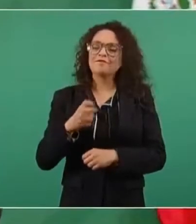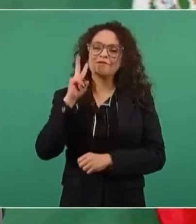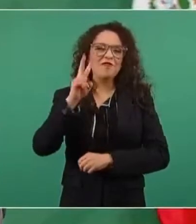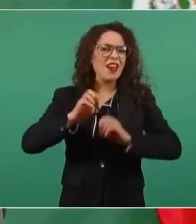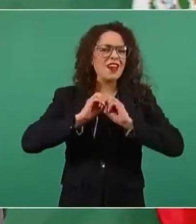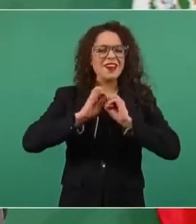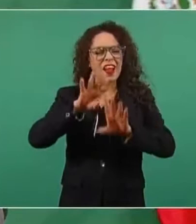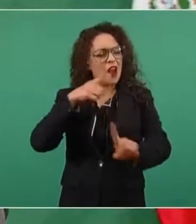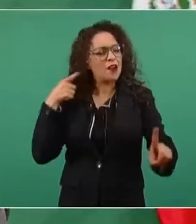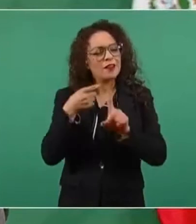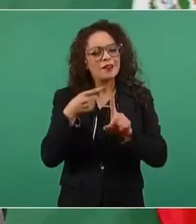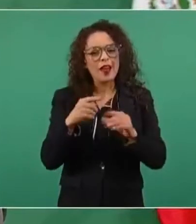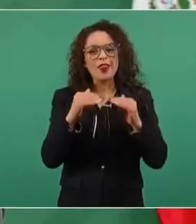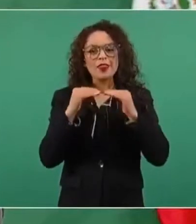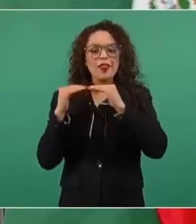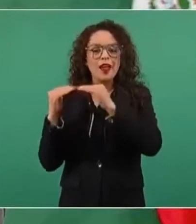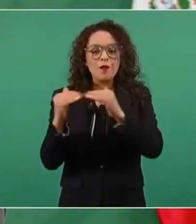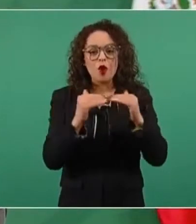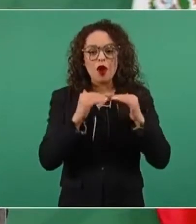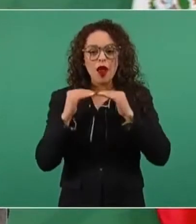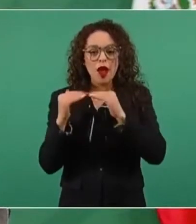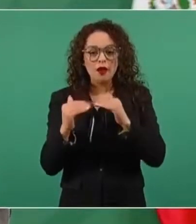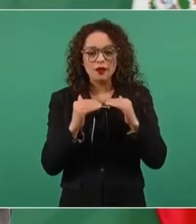representativa,